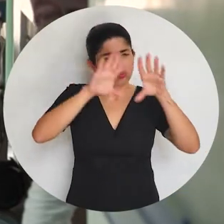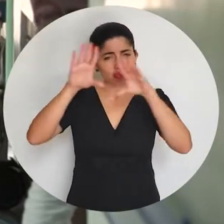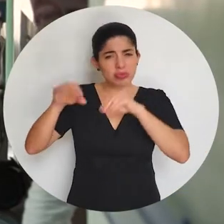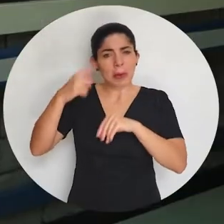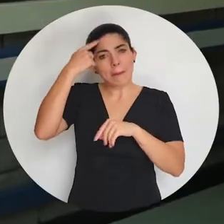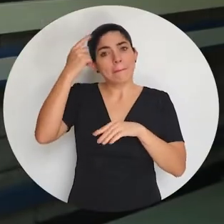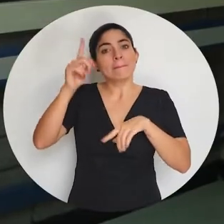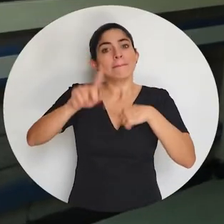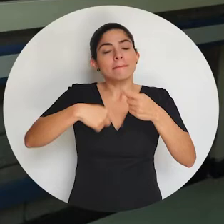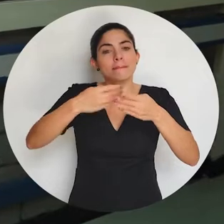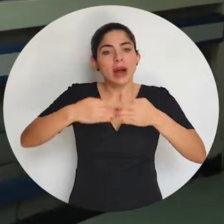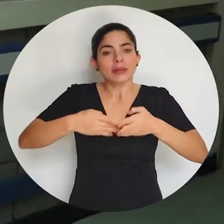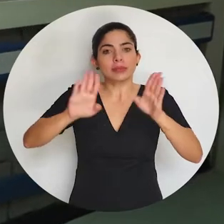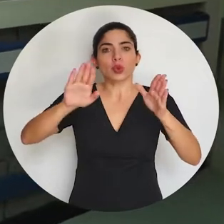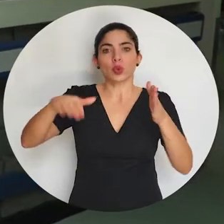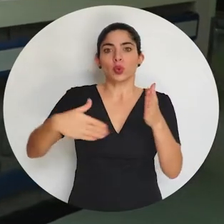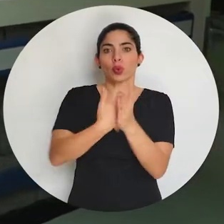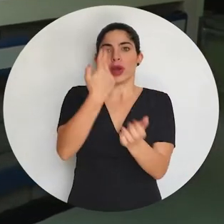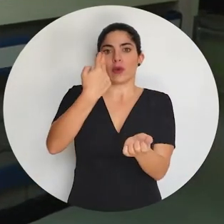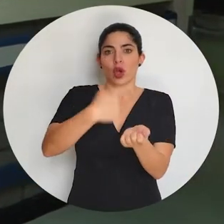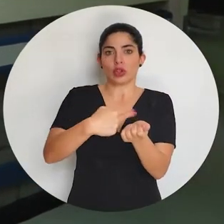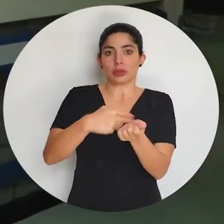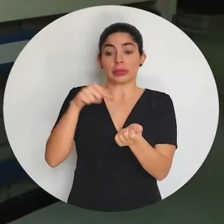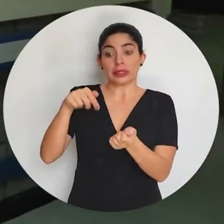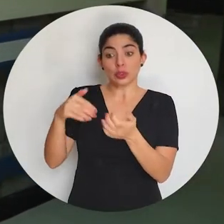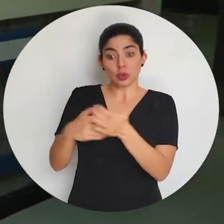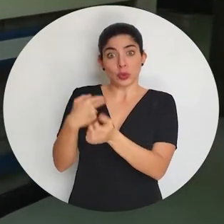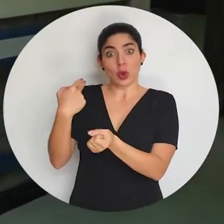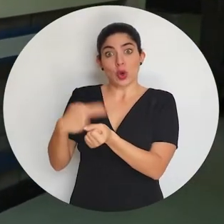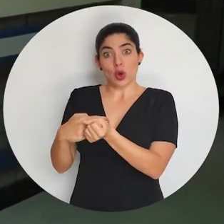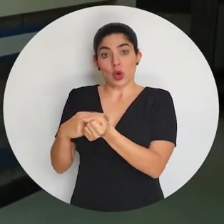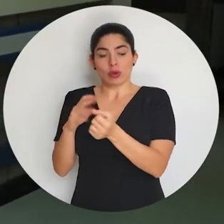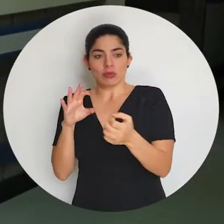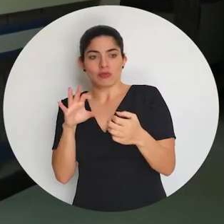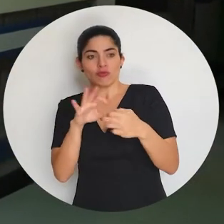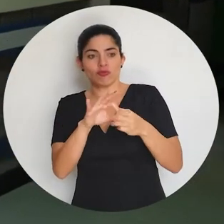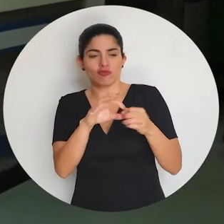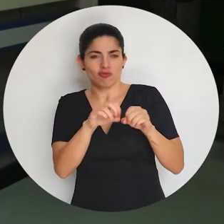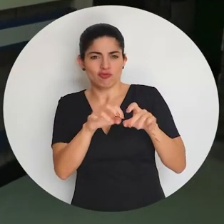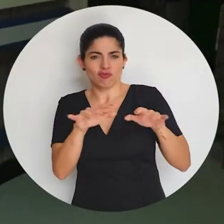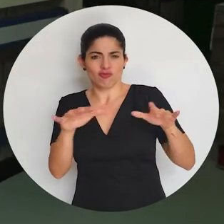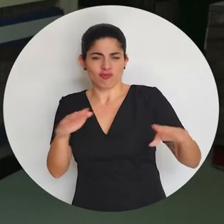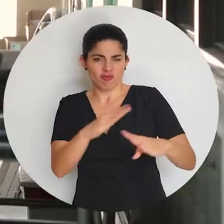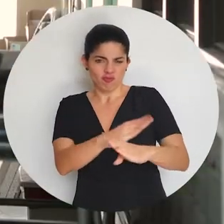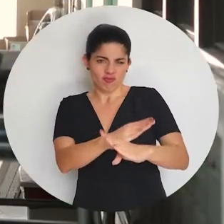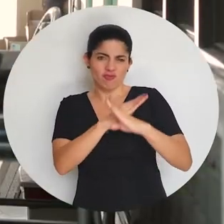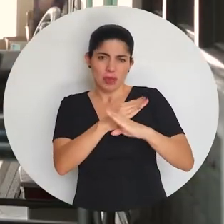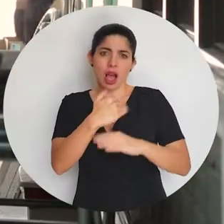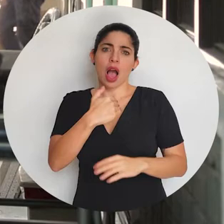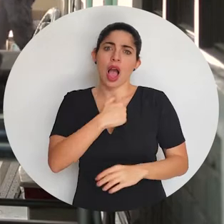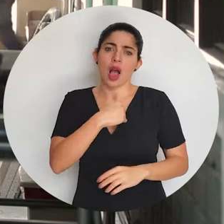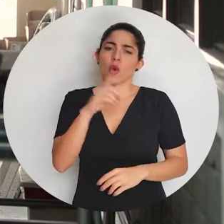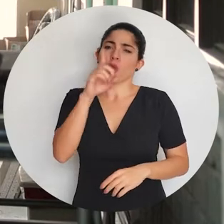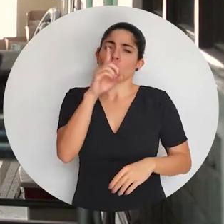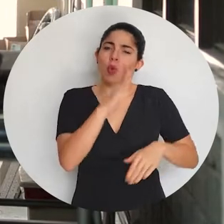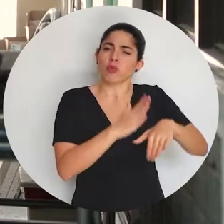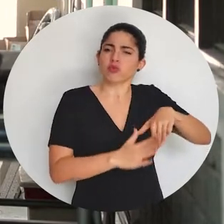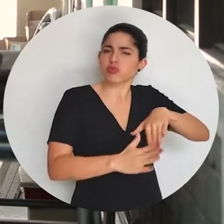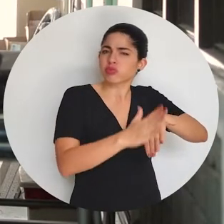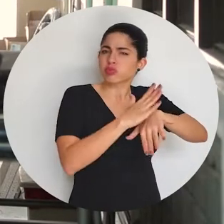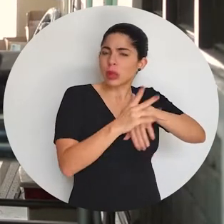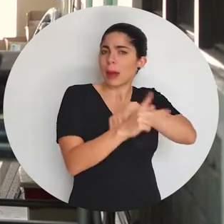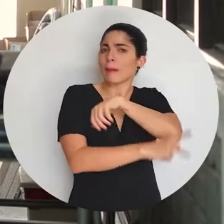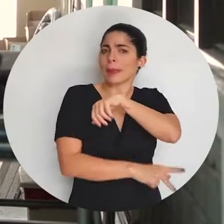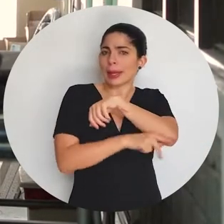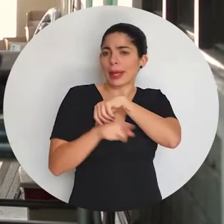para habilitar un nuevo hospital que se sume a la red escudo que tenemos en